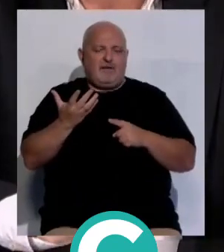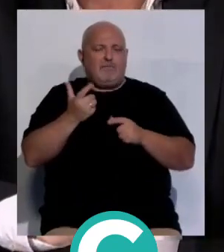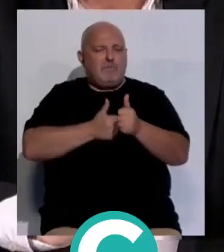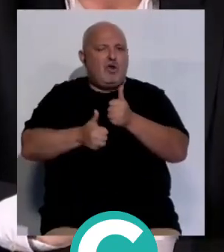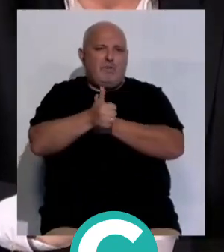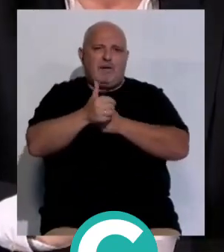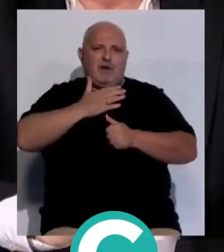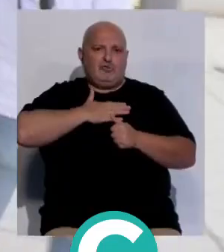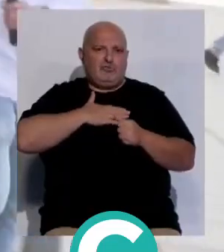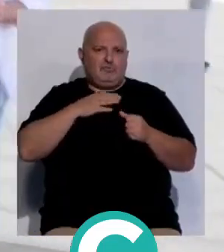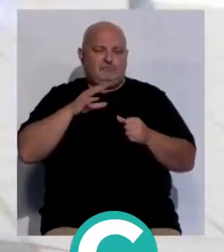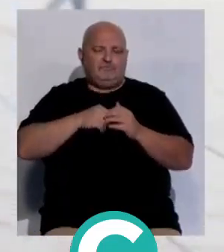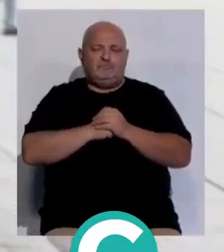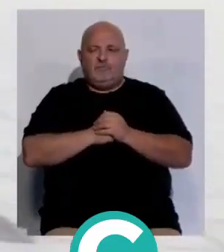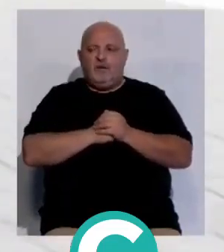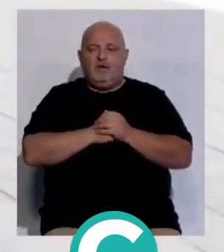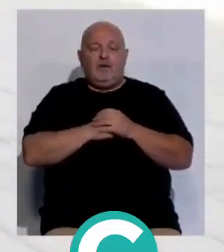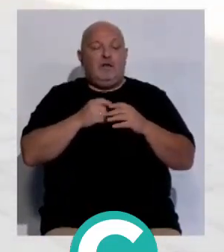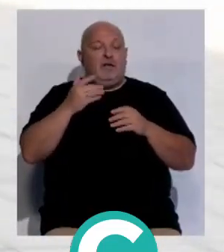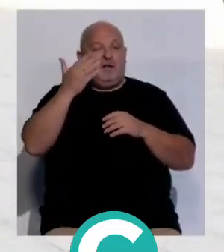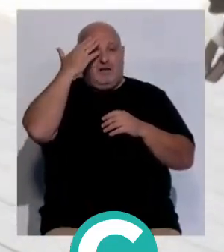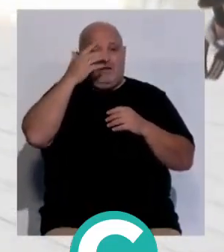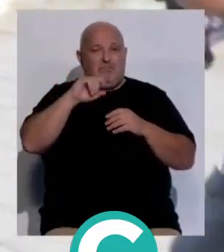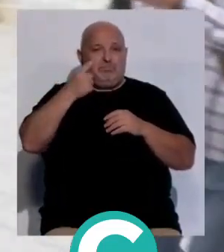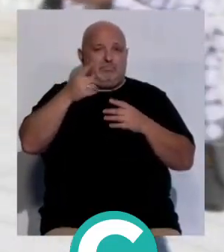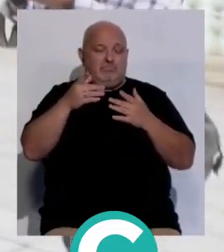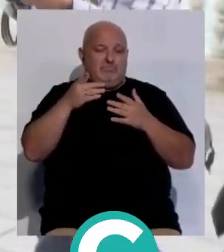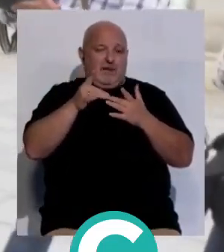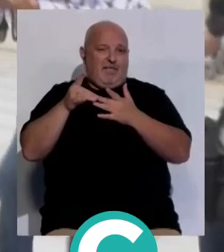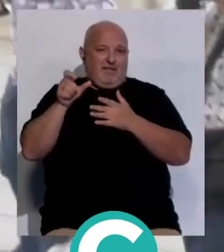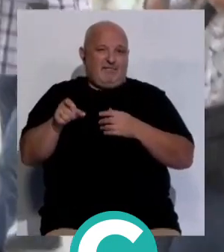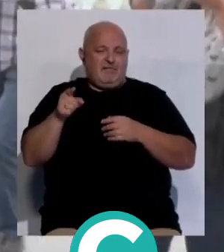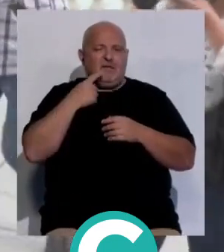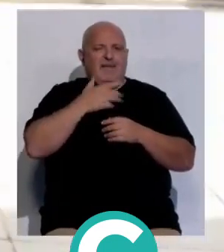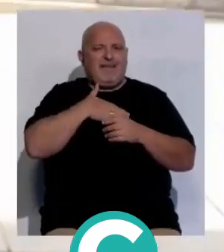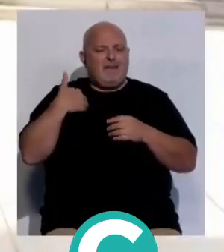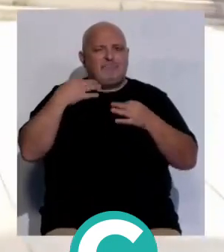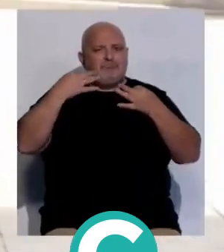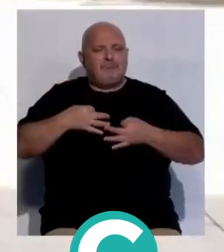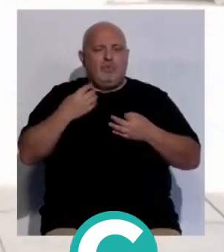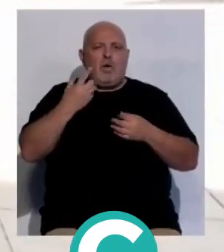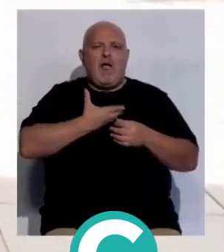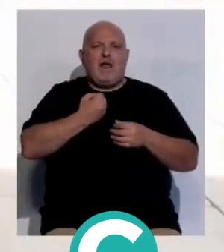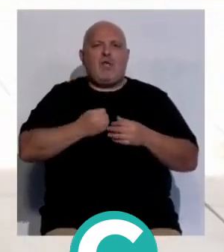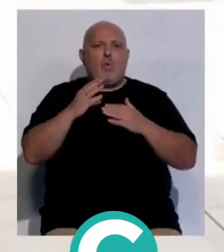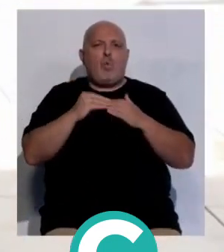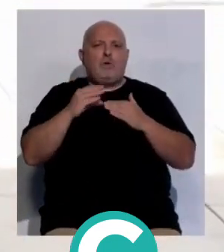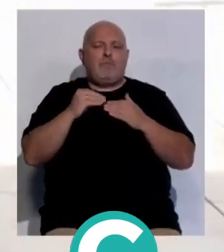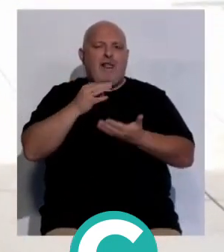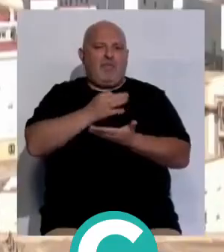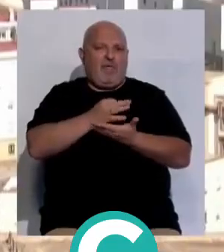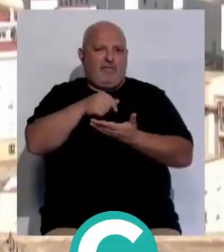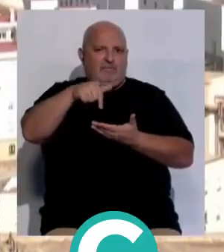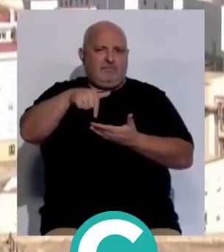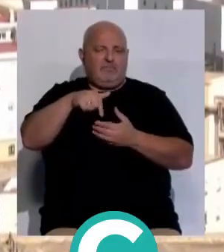prioridad para nosotros. El cabeza de lista por el Partido Popular en Cádiz ha insistido en que quiere ser un alcalde útil para la ciudad,